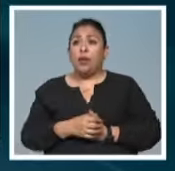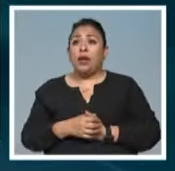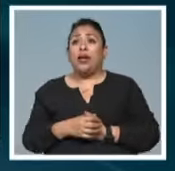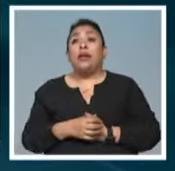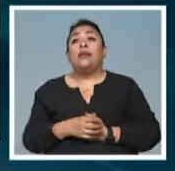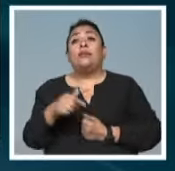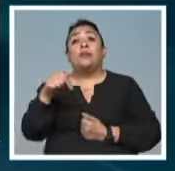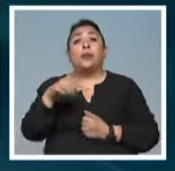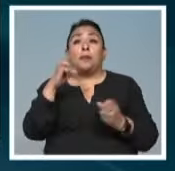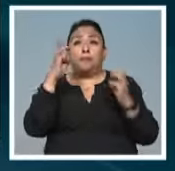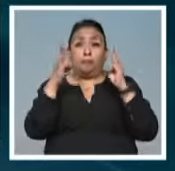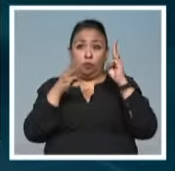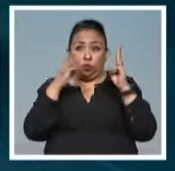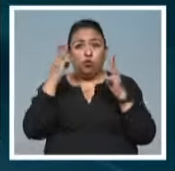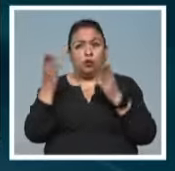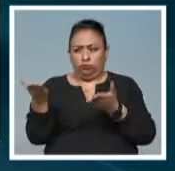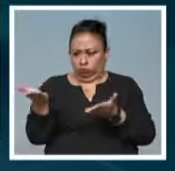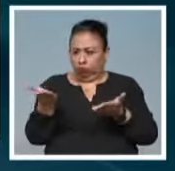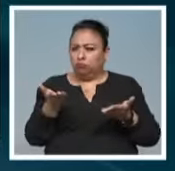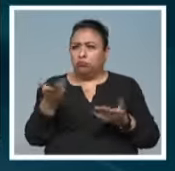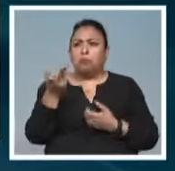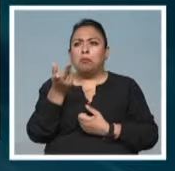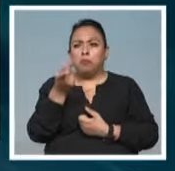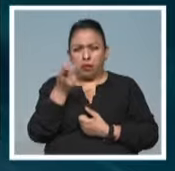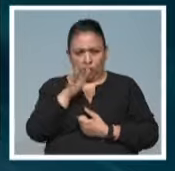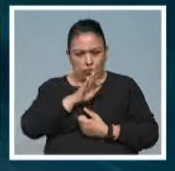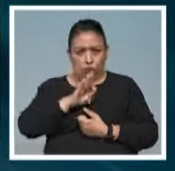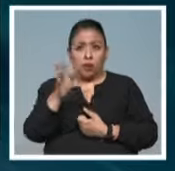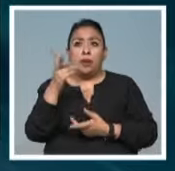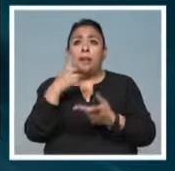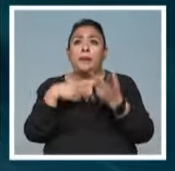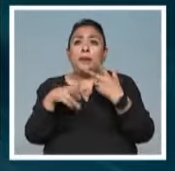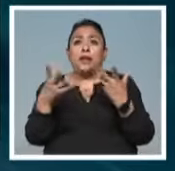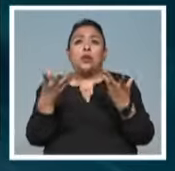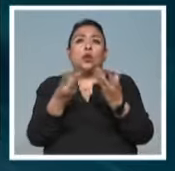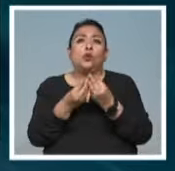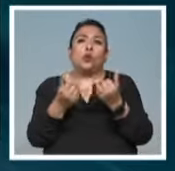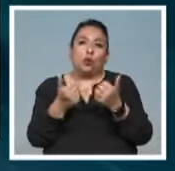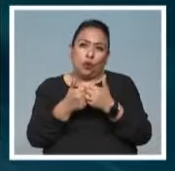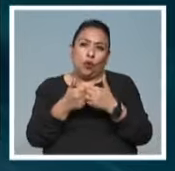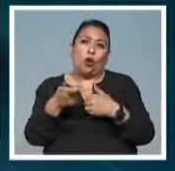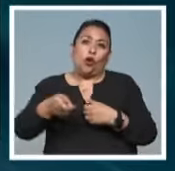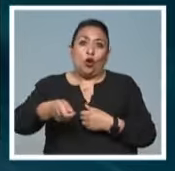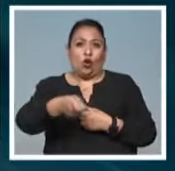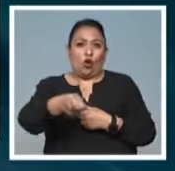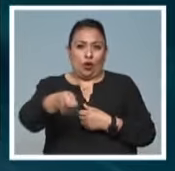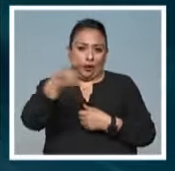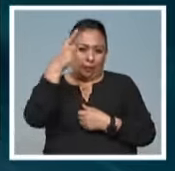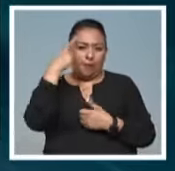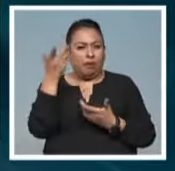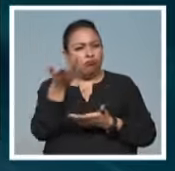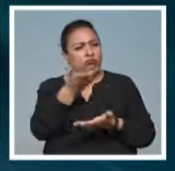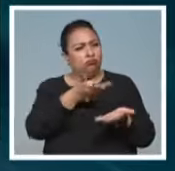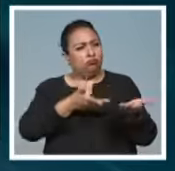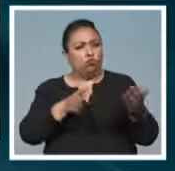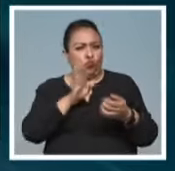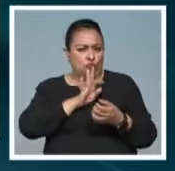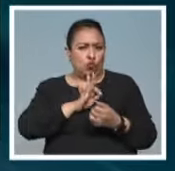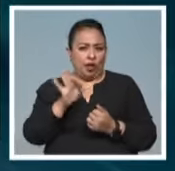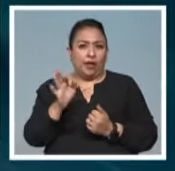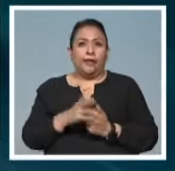Somos un museo que recibe perritos y que pueden venir con sus correas para poder convivir todos.